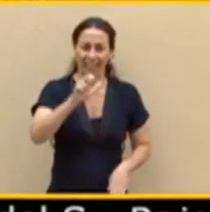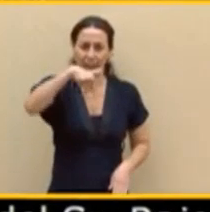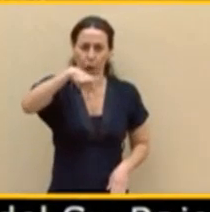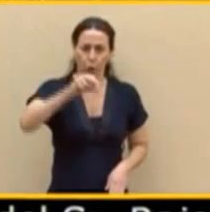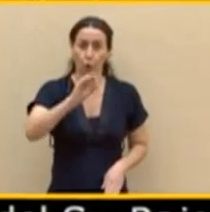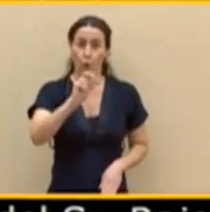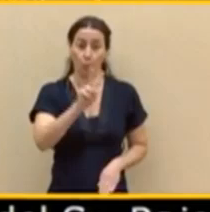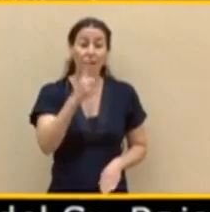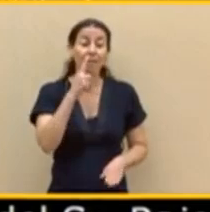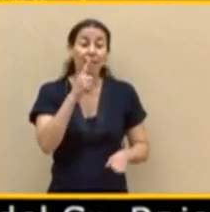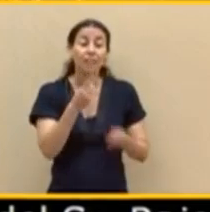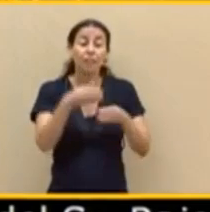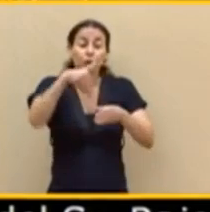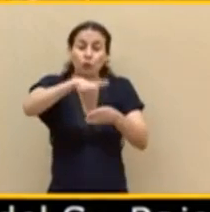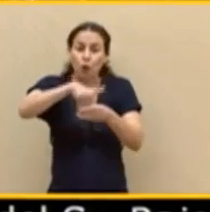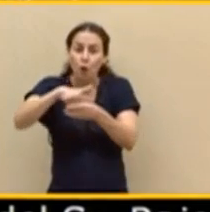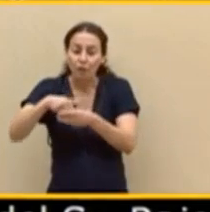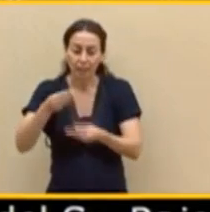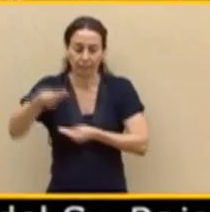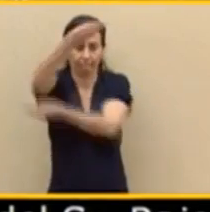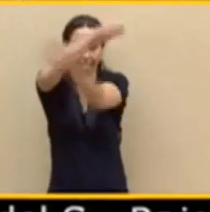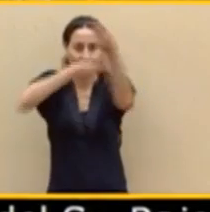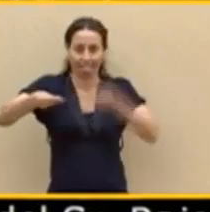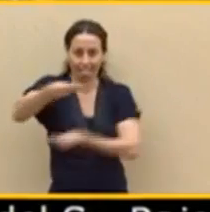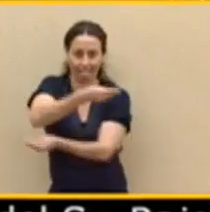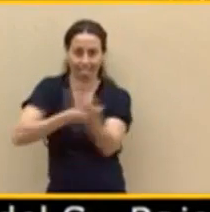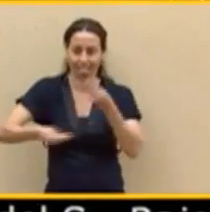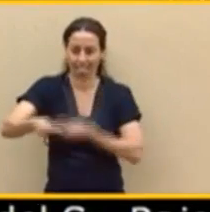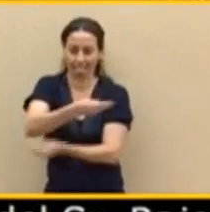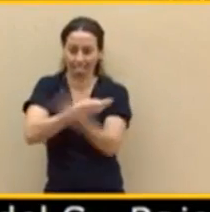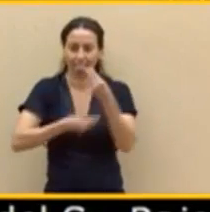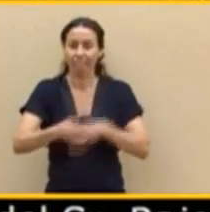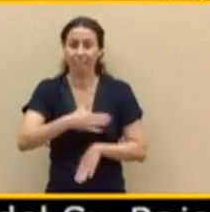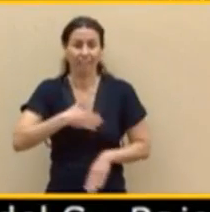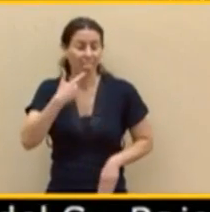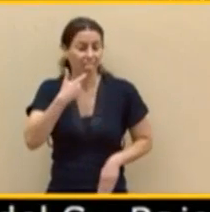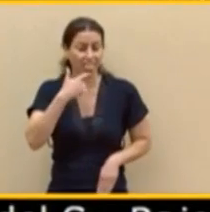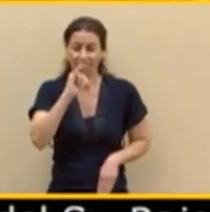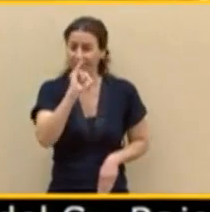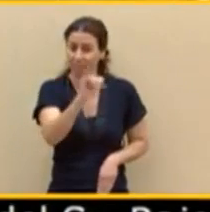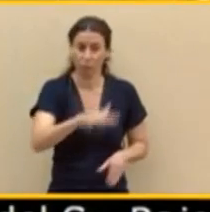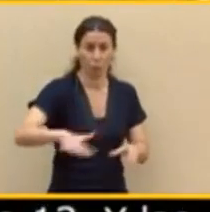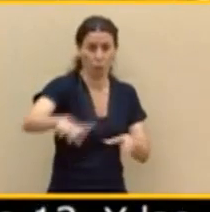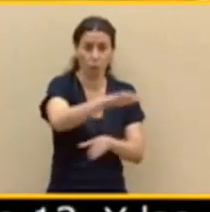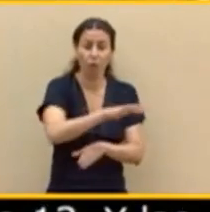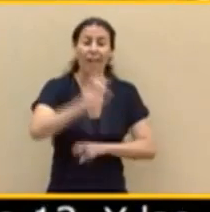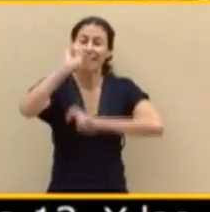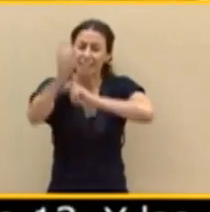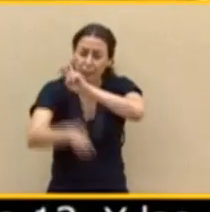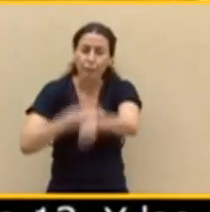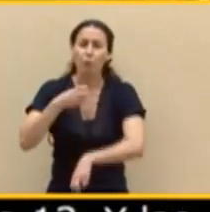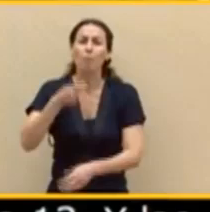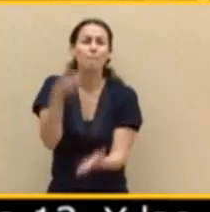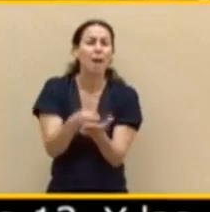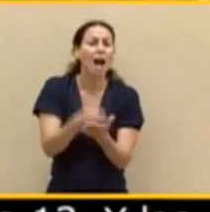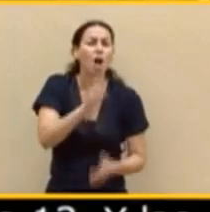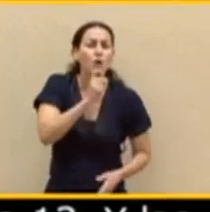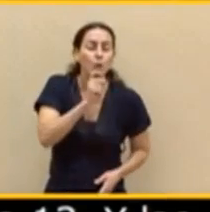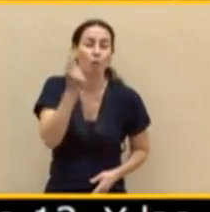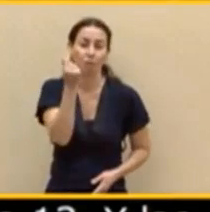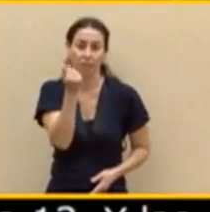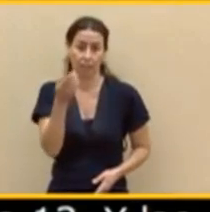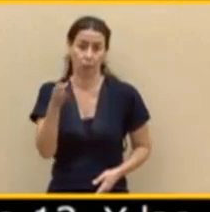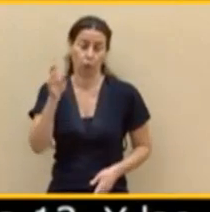abajo entre las plantas de una sede, de Genova 13. Y las reformas pagadas con dinero negro, señorías, se hicieron en esa sede,